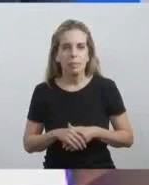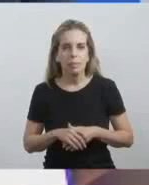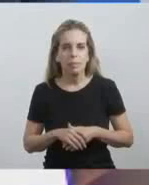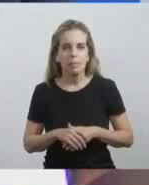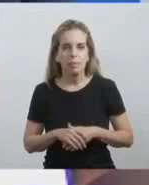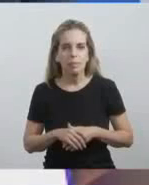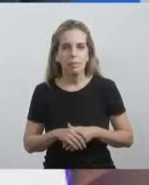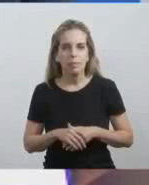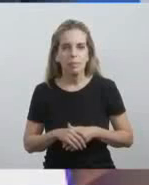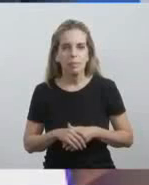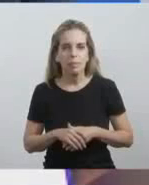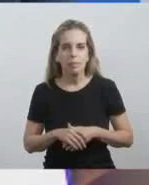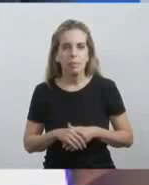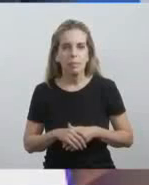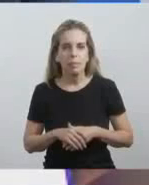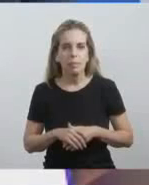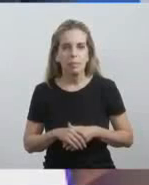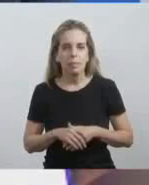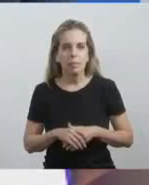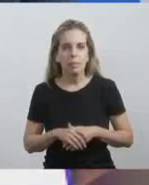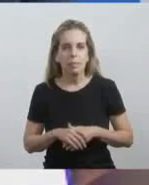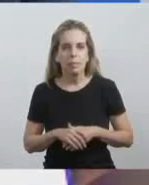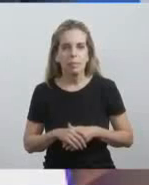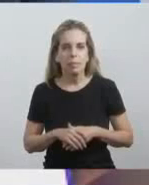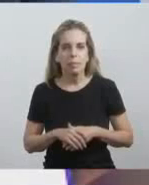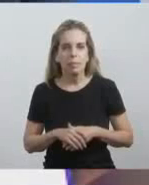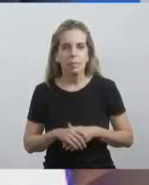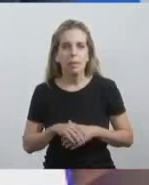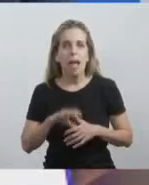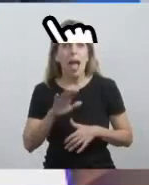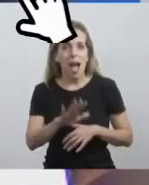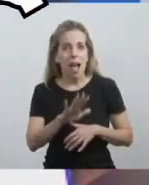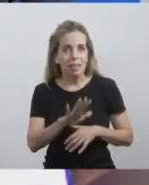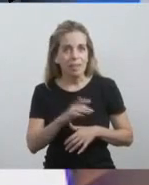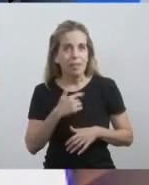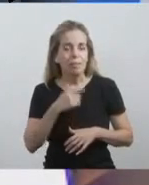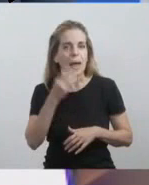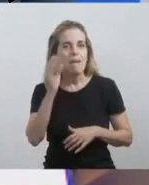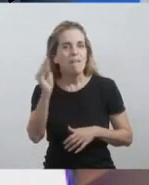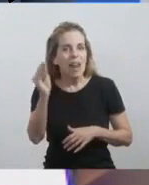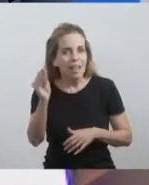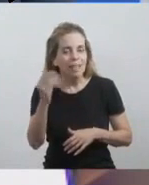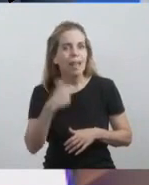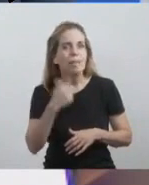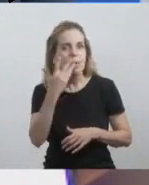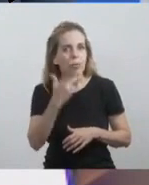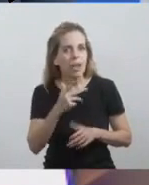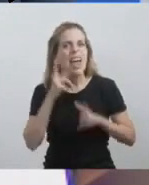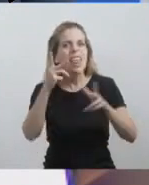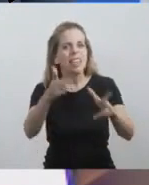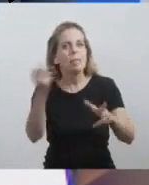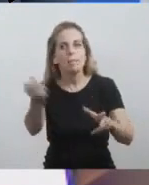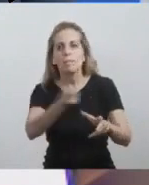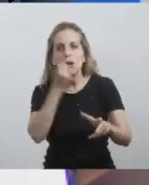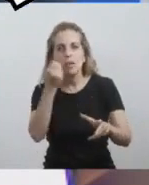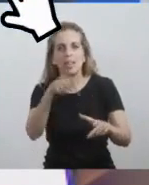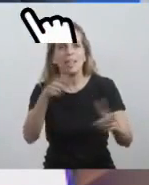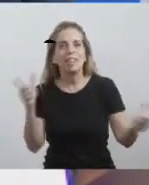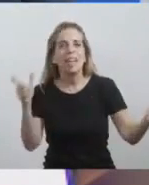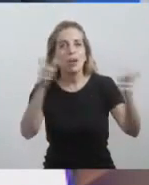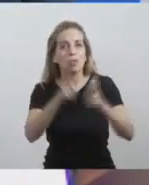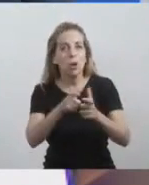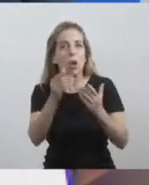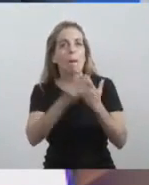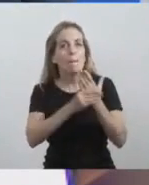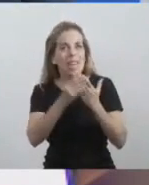De esa manera, a Brasil le gustaría destacar la importancia de la reunión extraordinaria que nuestros ministros van a